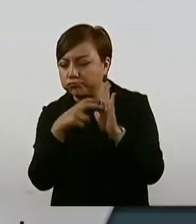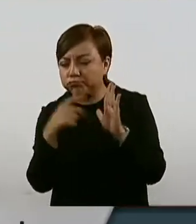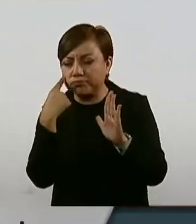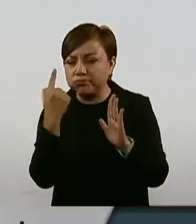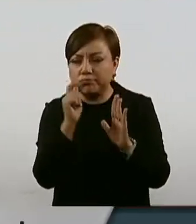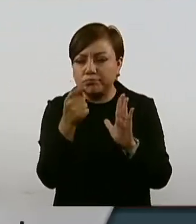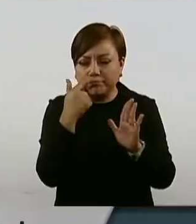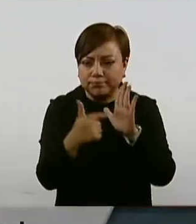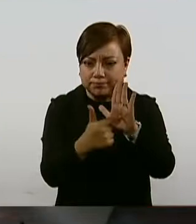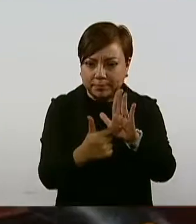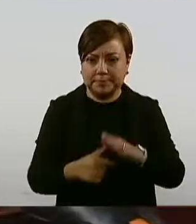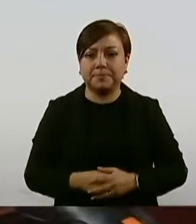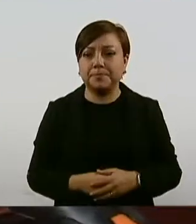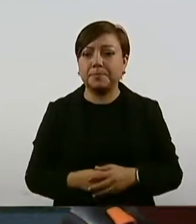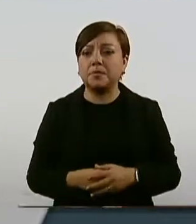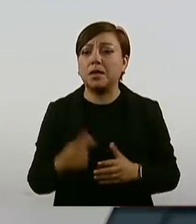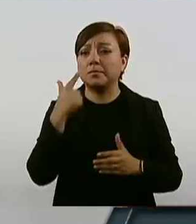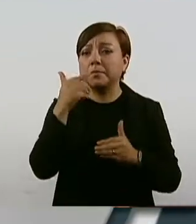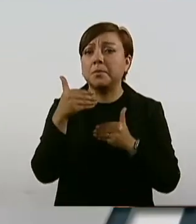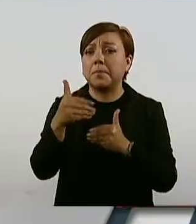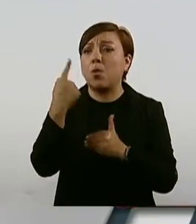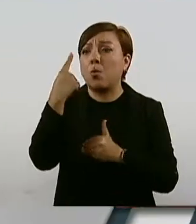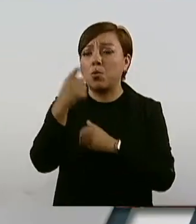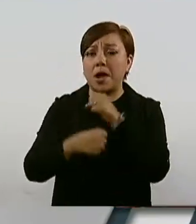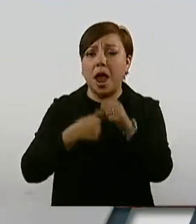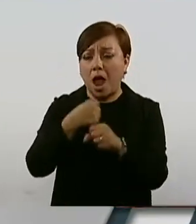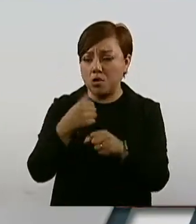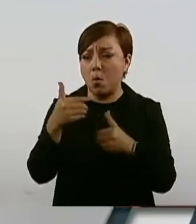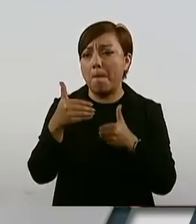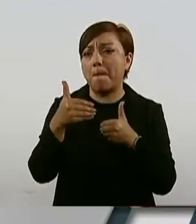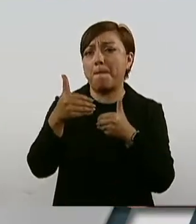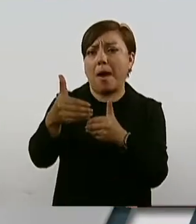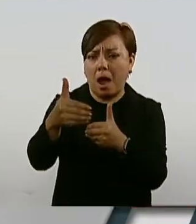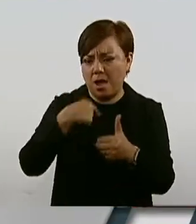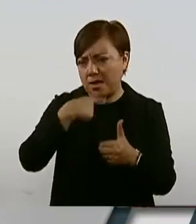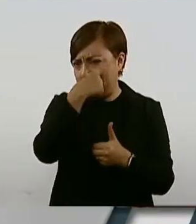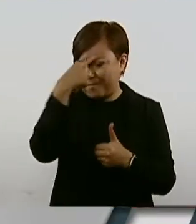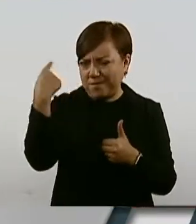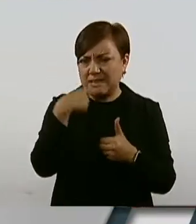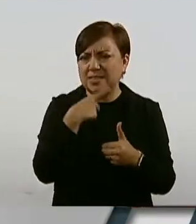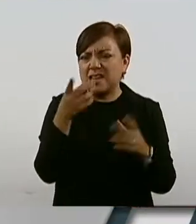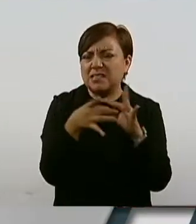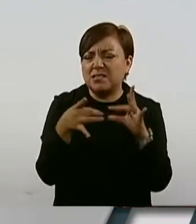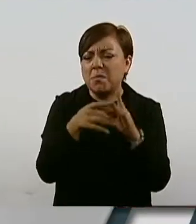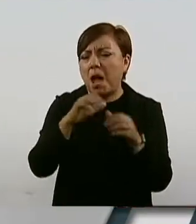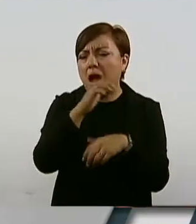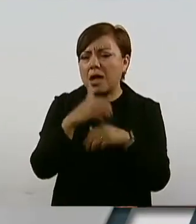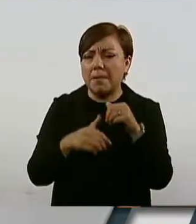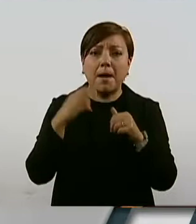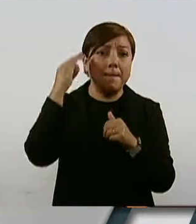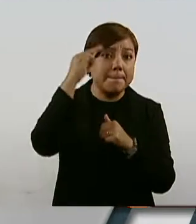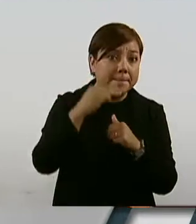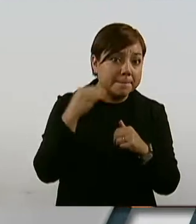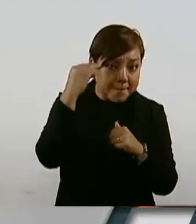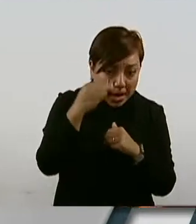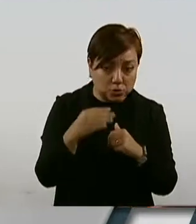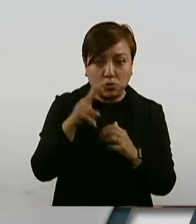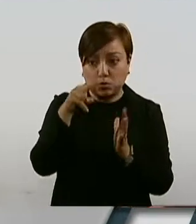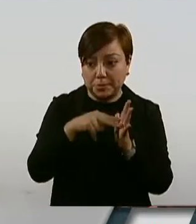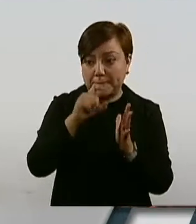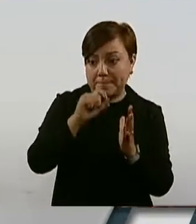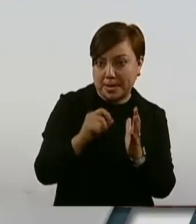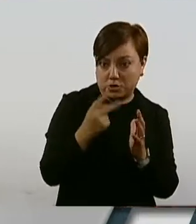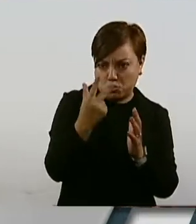Y la propuesta de un año más es muy sencilla, porque si no se estaría concluyendo en marzo del 2028. Lo que queremos es que se logre cubrir el año